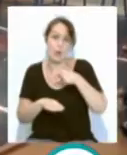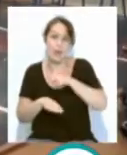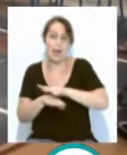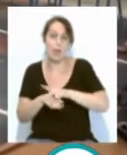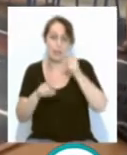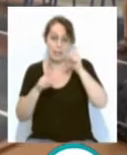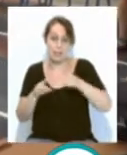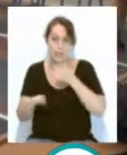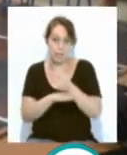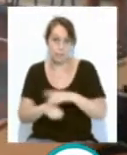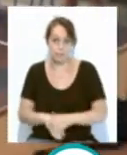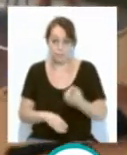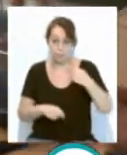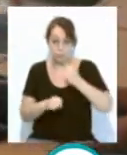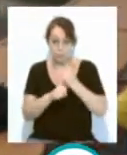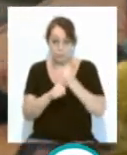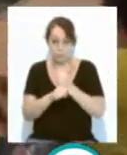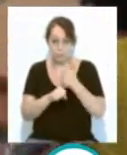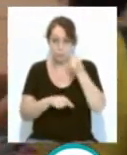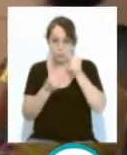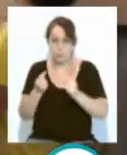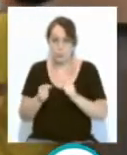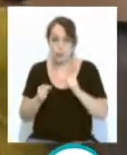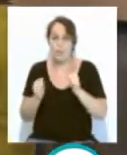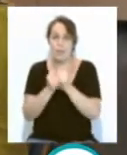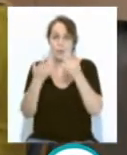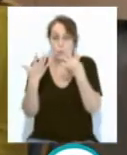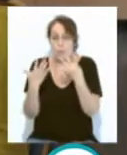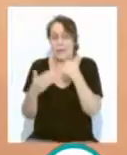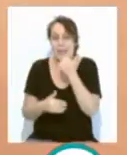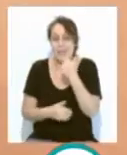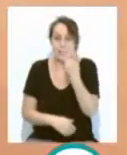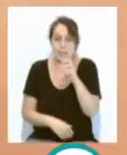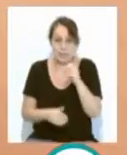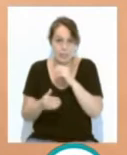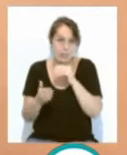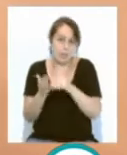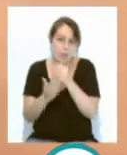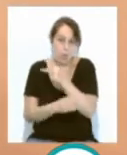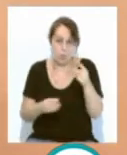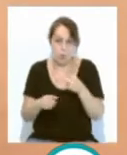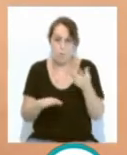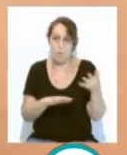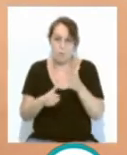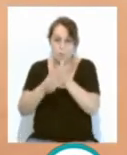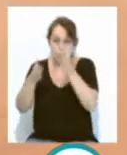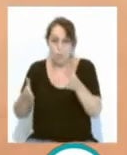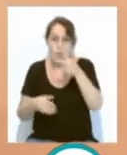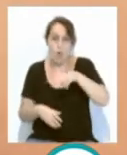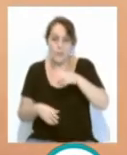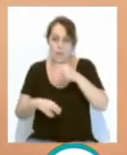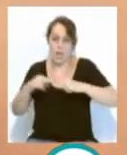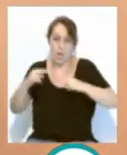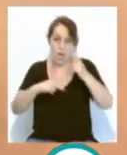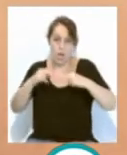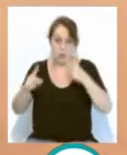Estos trabajos contarán con un presupuesto que roza los 29.900 euros y un plazo de ejecución de dos meses. El objetivo de la